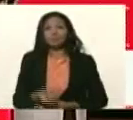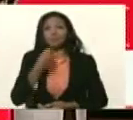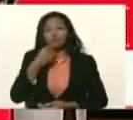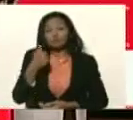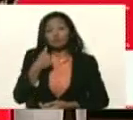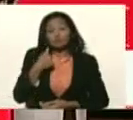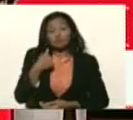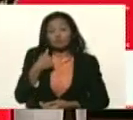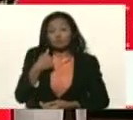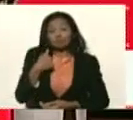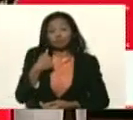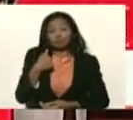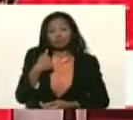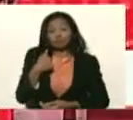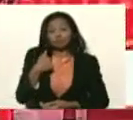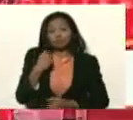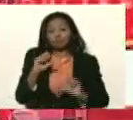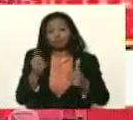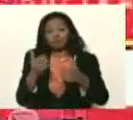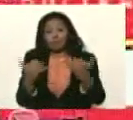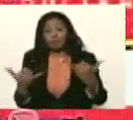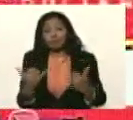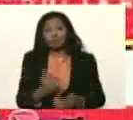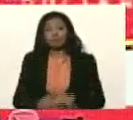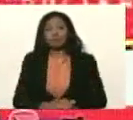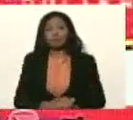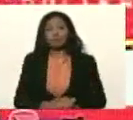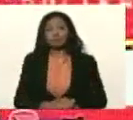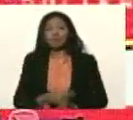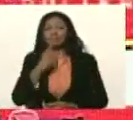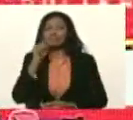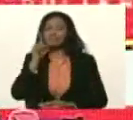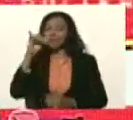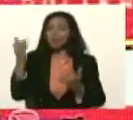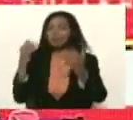aquí les voy a, les voy a, dilo tú ahora.